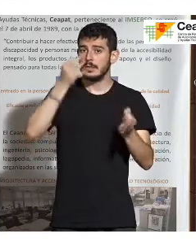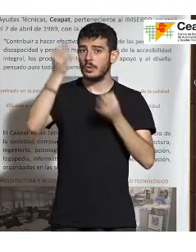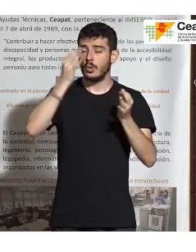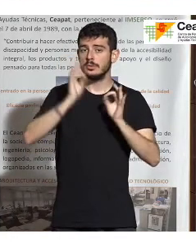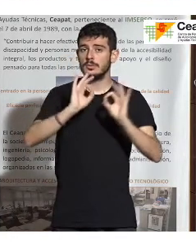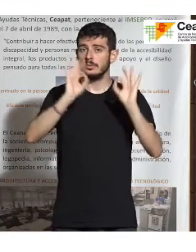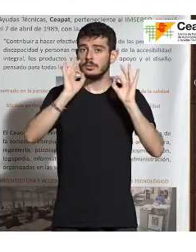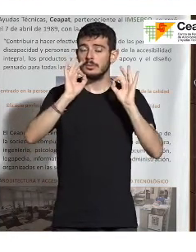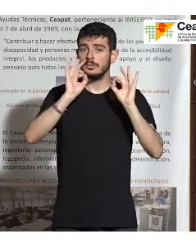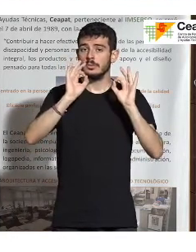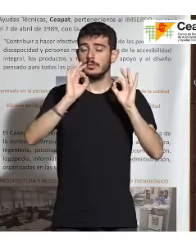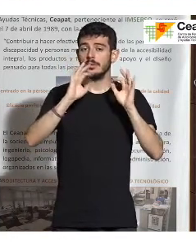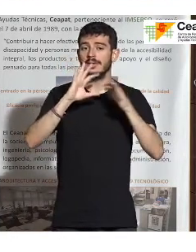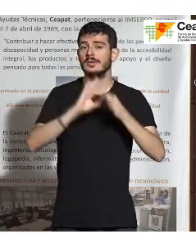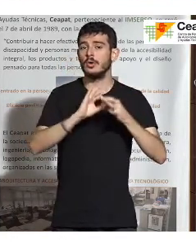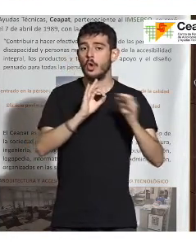la organización